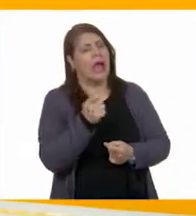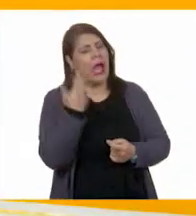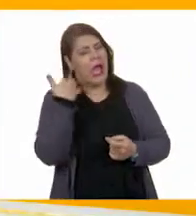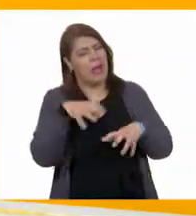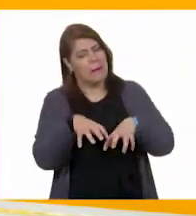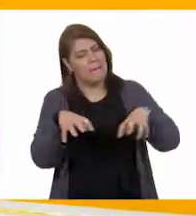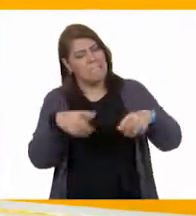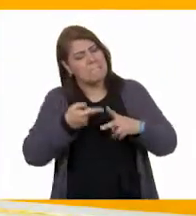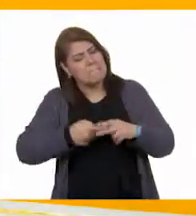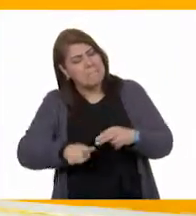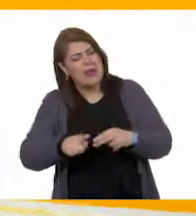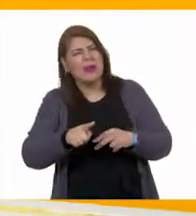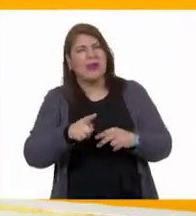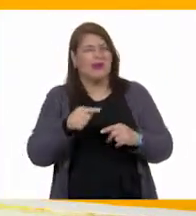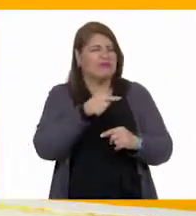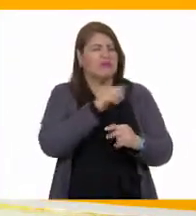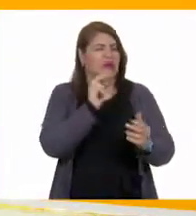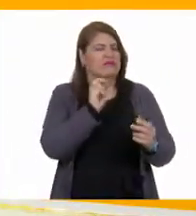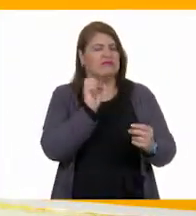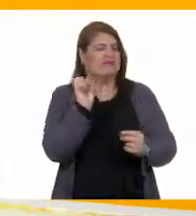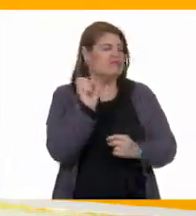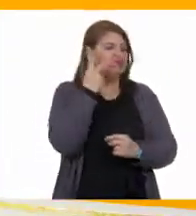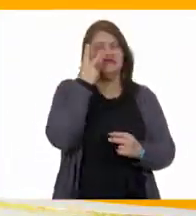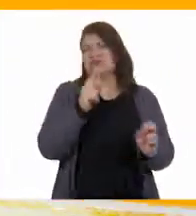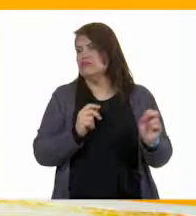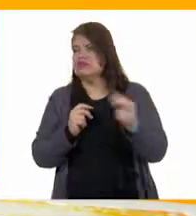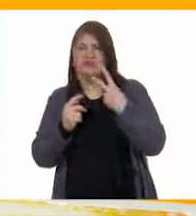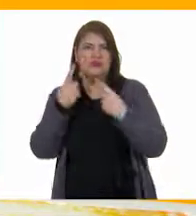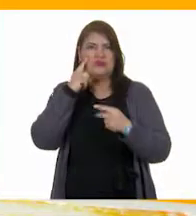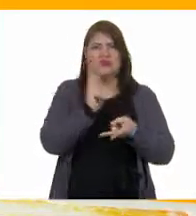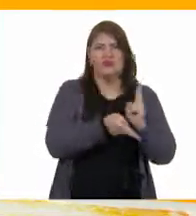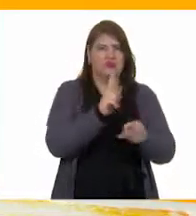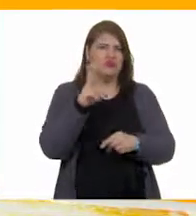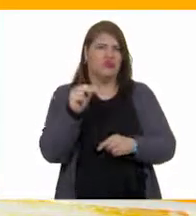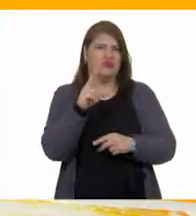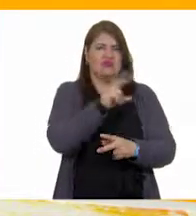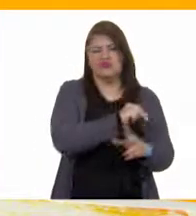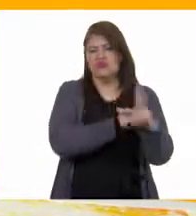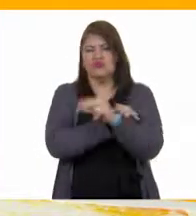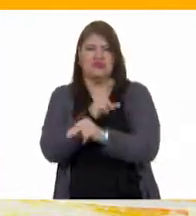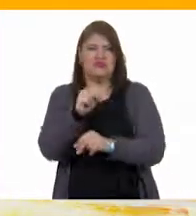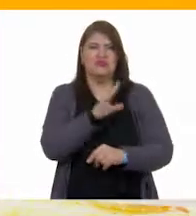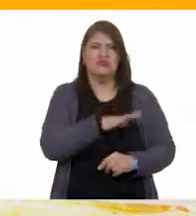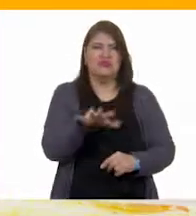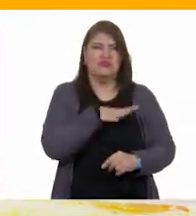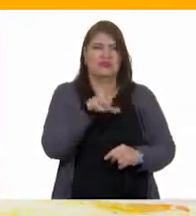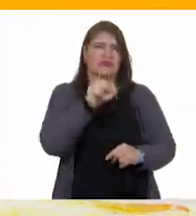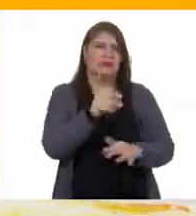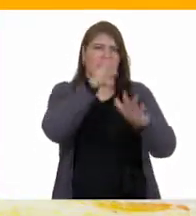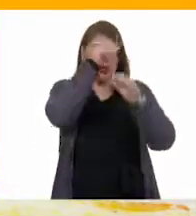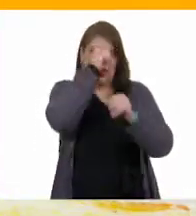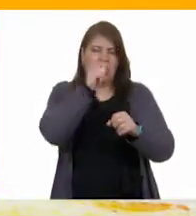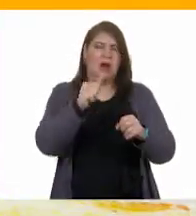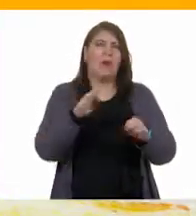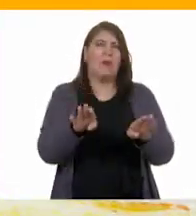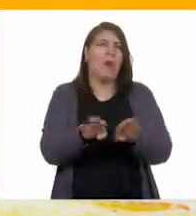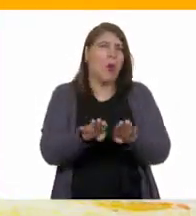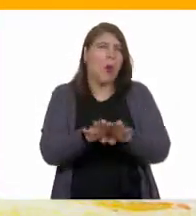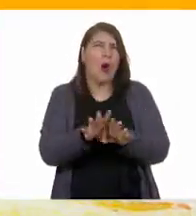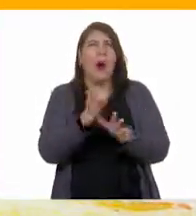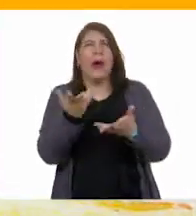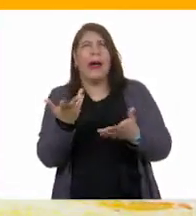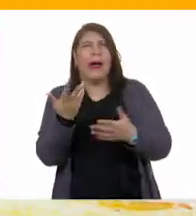se escuchaba. Y nada, ¿no? Ni a la una ni a la otra. Y después nadie quería cambiar de opinión.